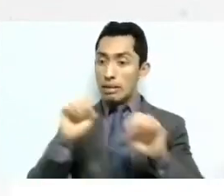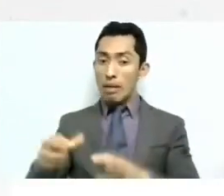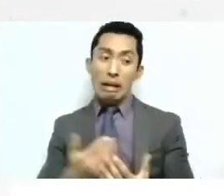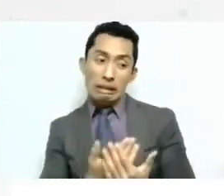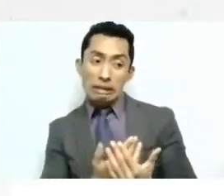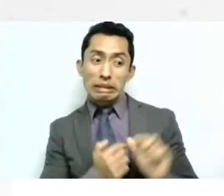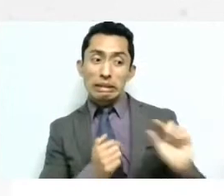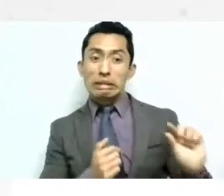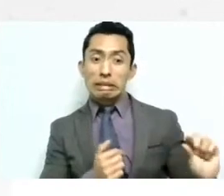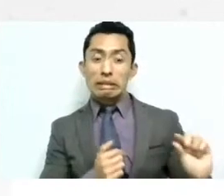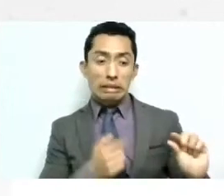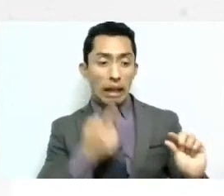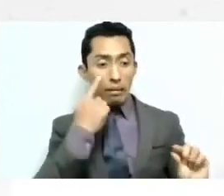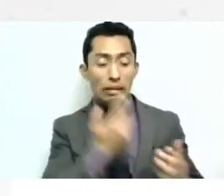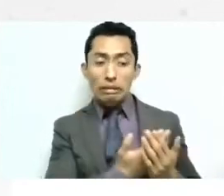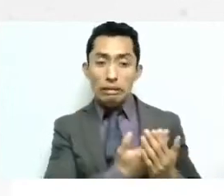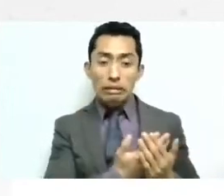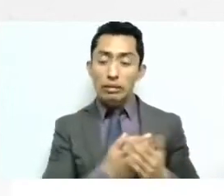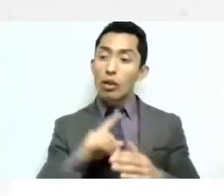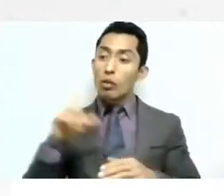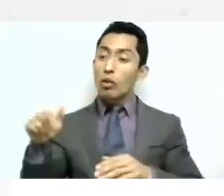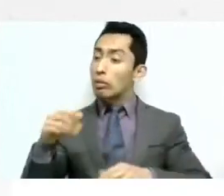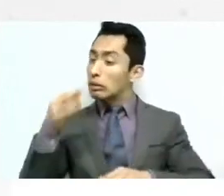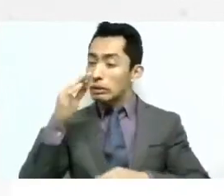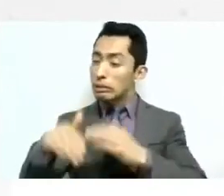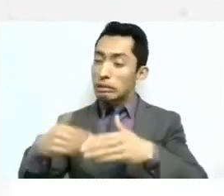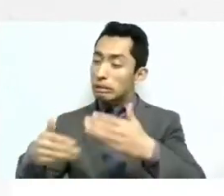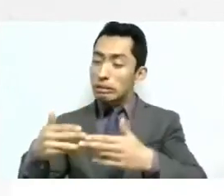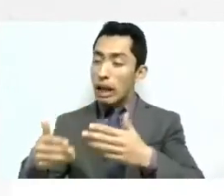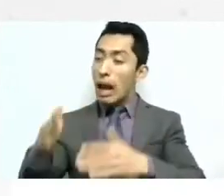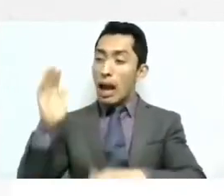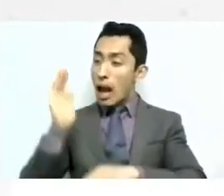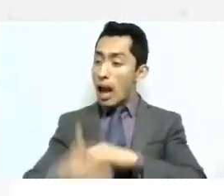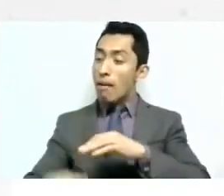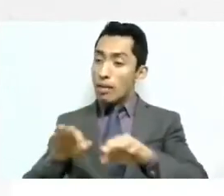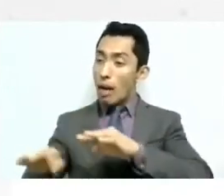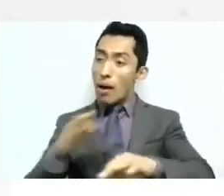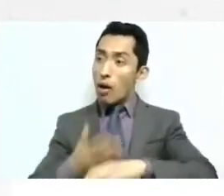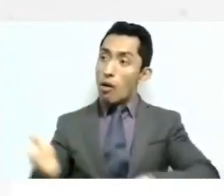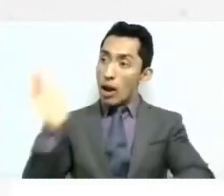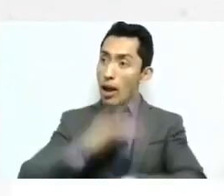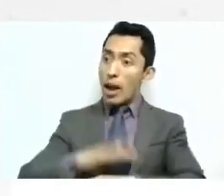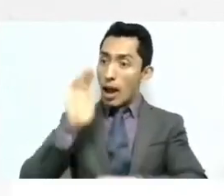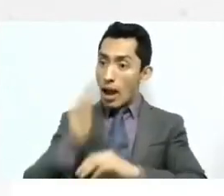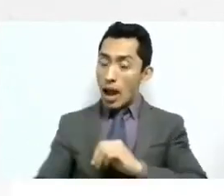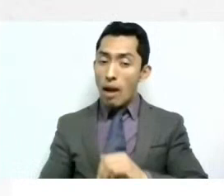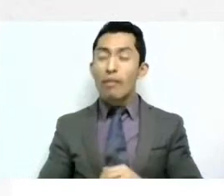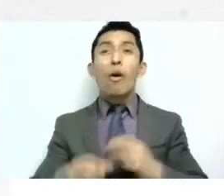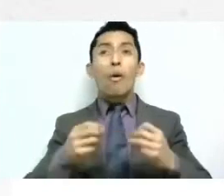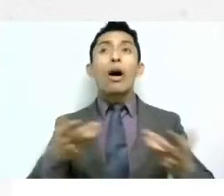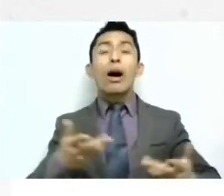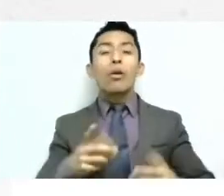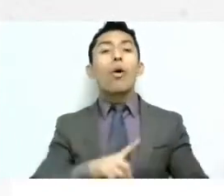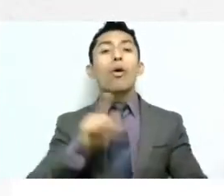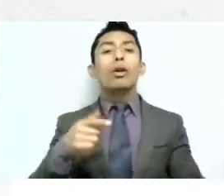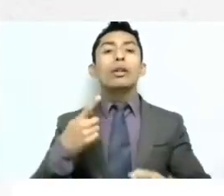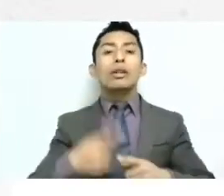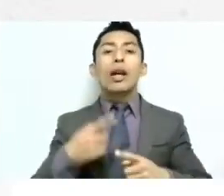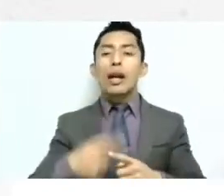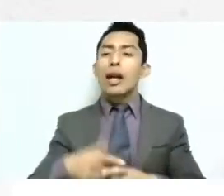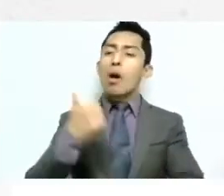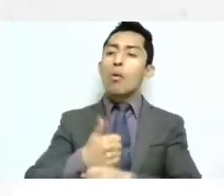rato entretenido mientras nosotros culminamos con nuestra jornada laboral o le encargamos al